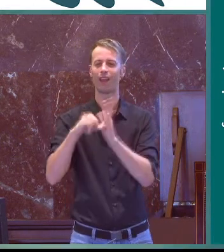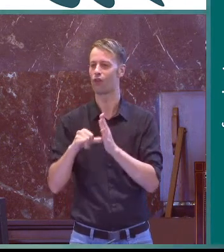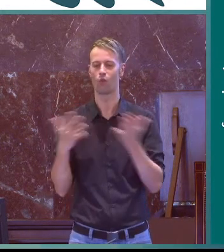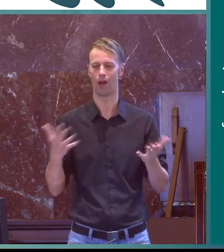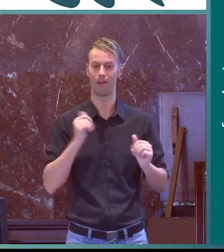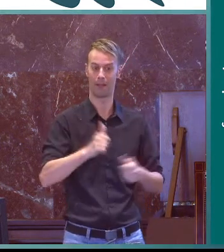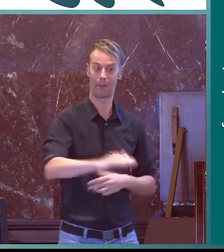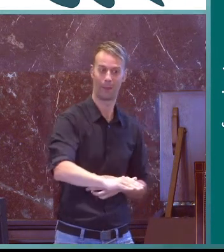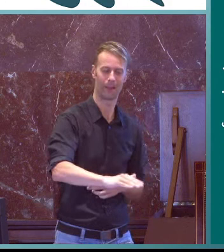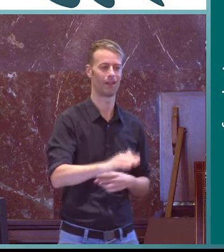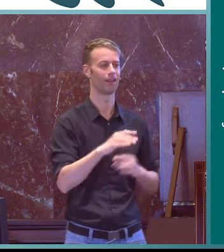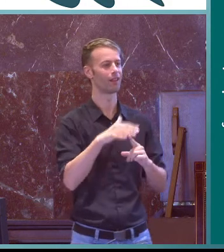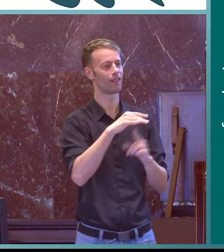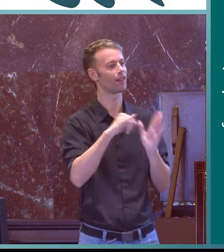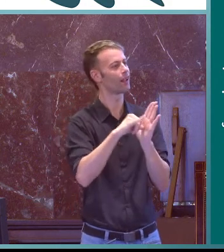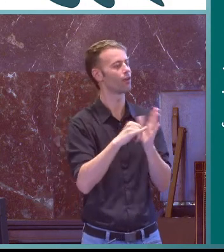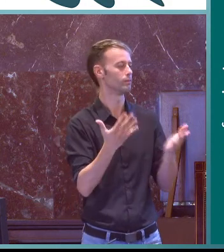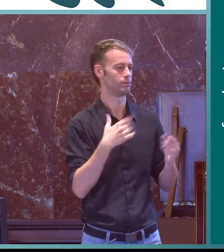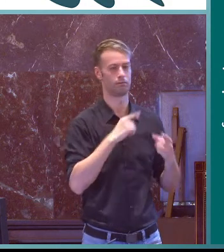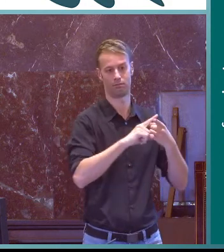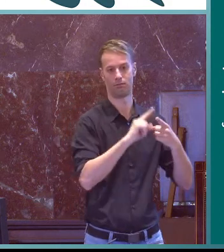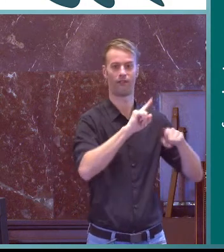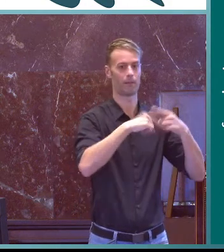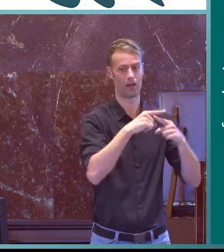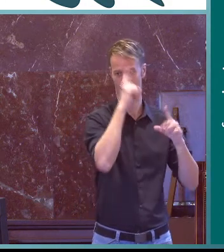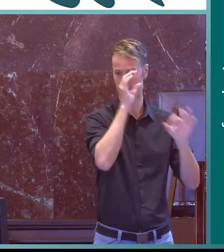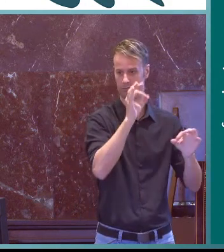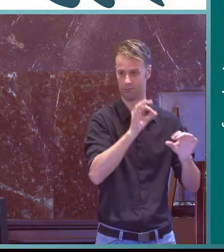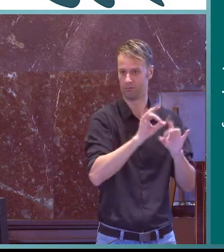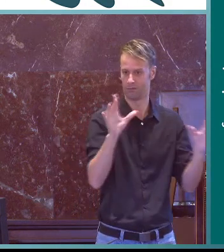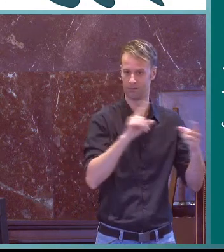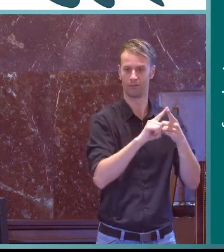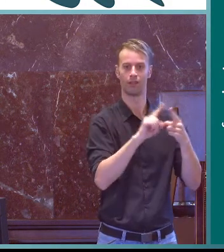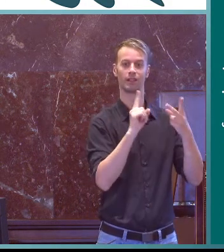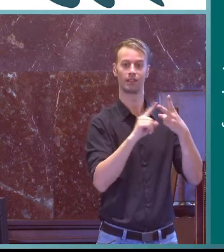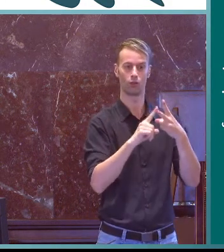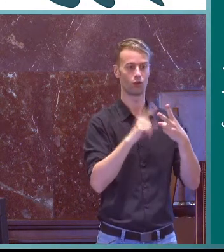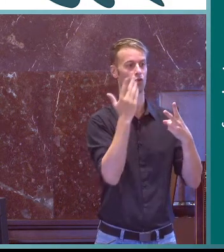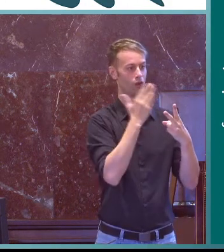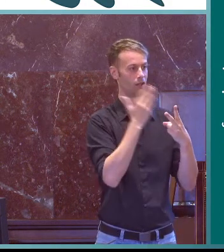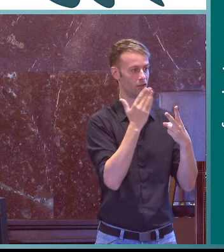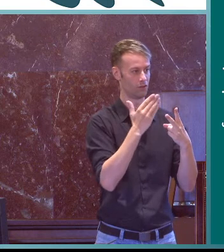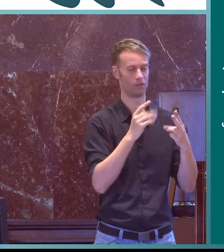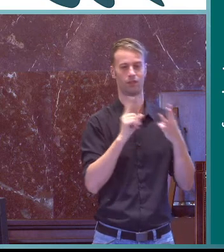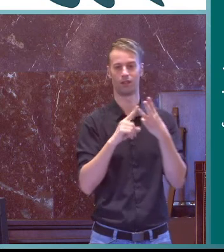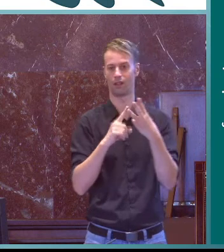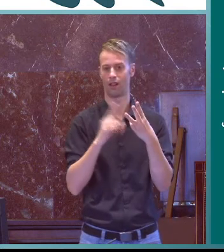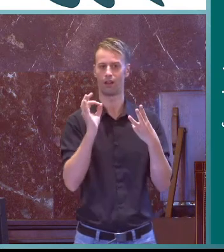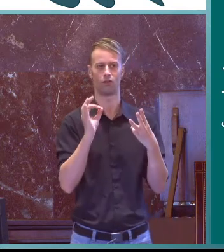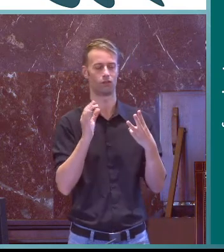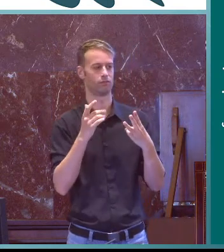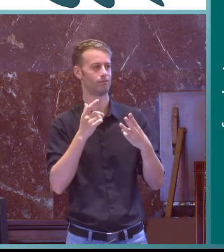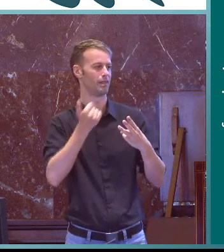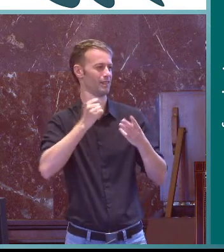Su ambiente más cercano cuando es niño primero sería la familia lógicamente el segundo la escuela